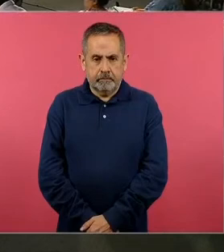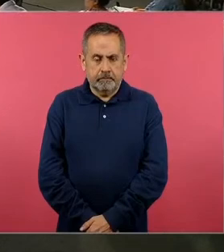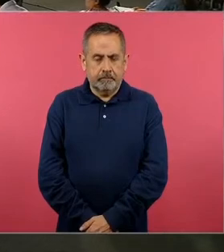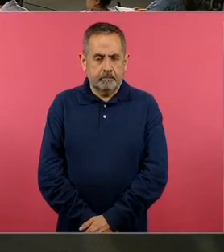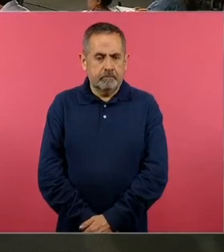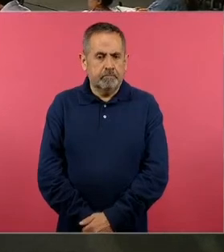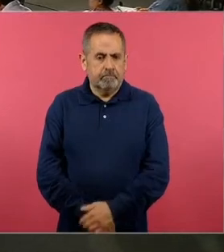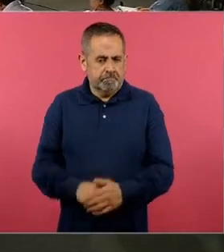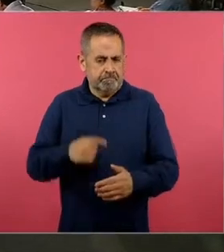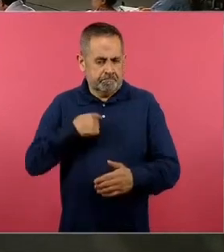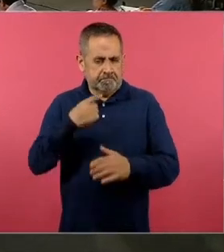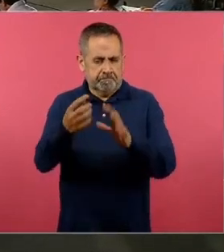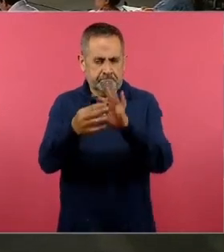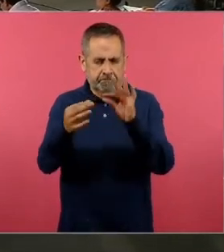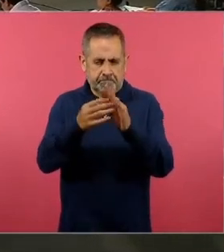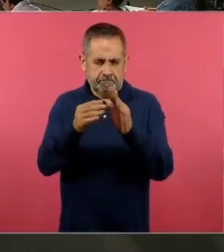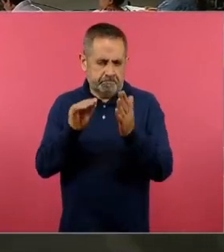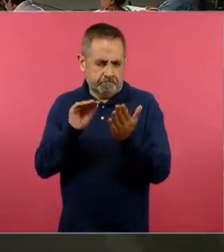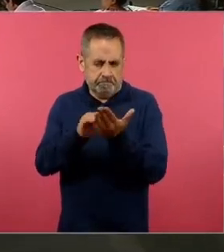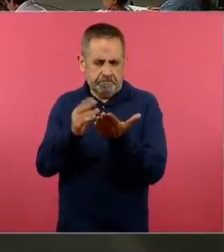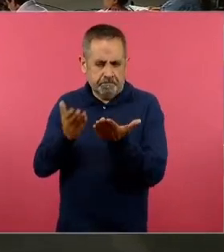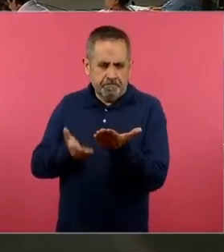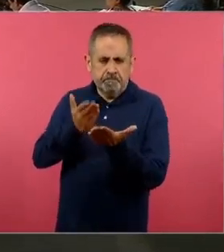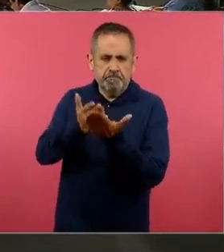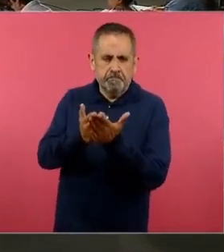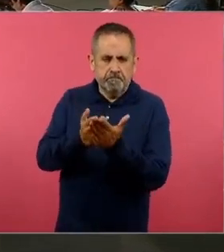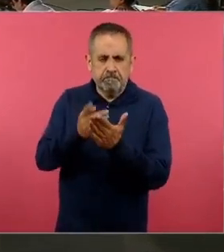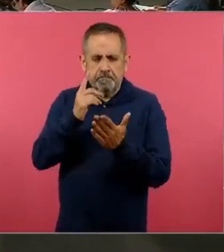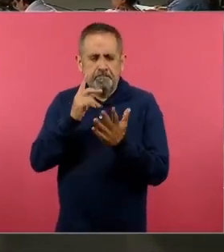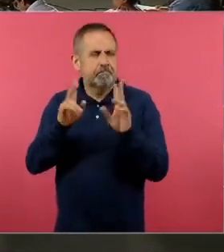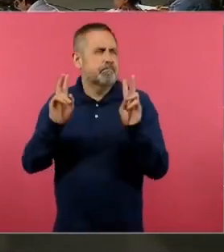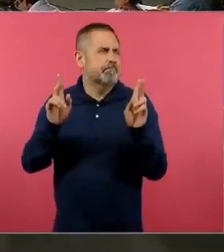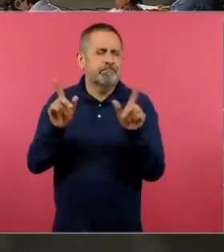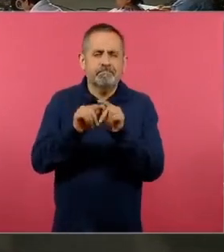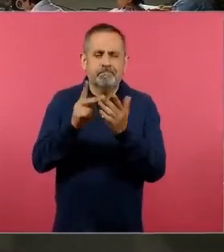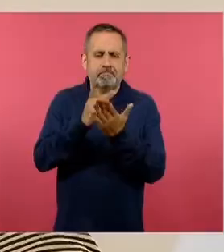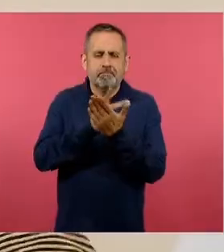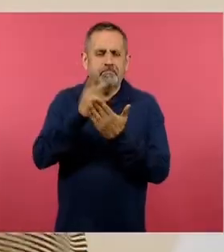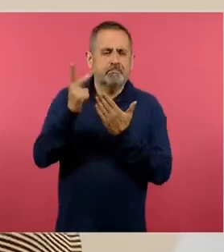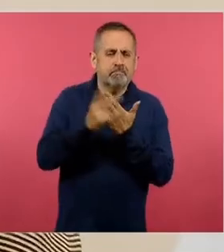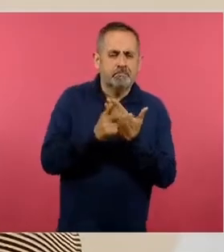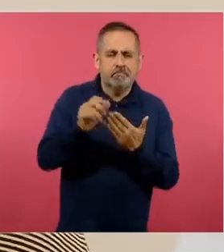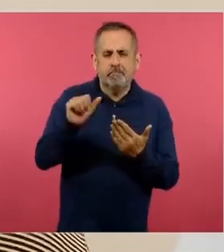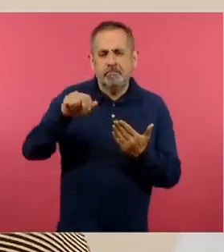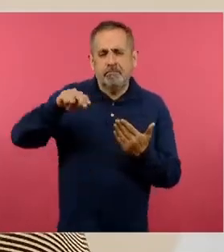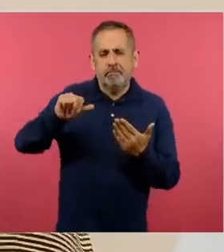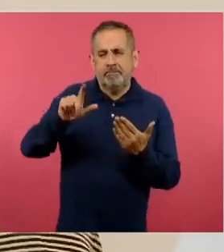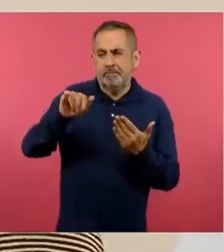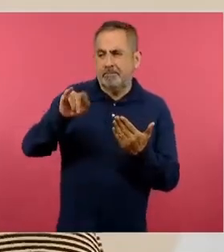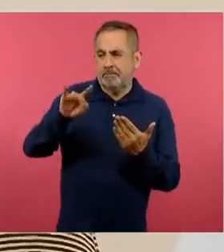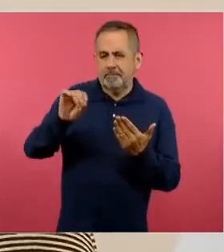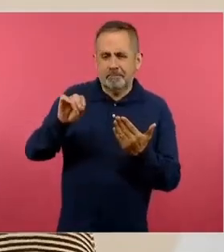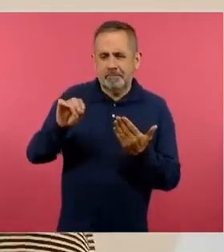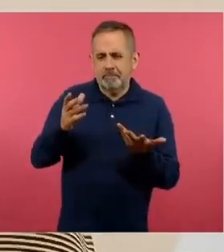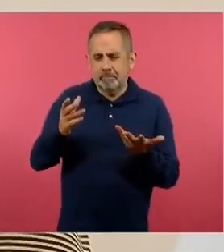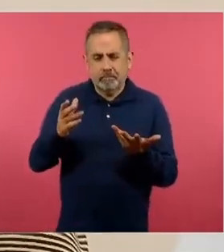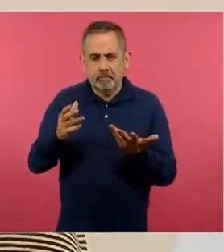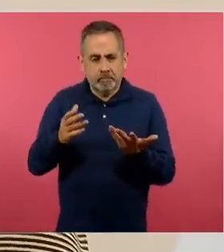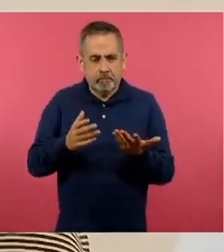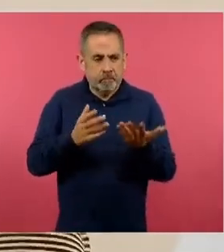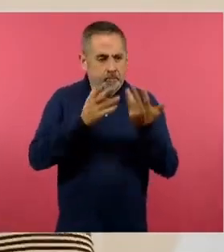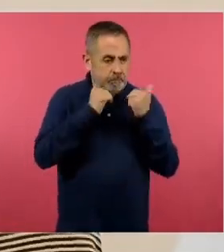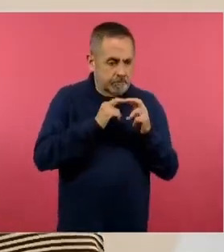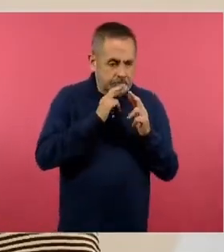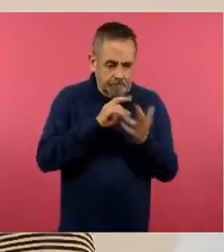Yo aquí me permití semblantear como una especie de programa analítico, porque pues evidentemente no hay receta